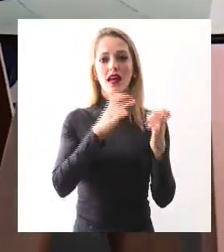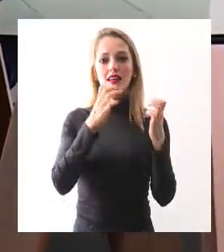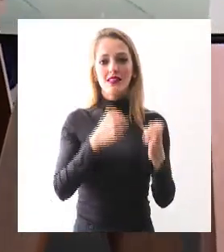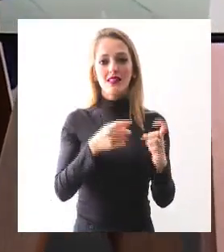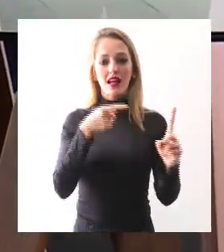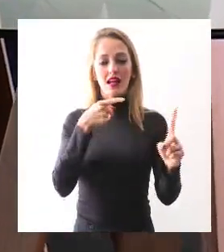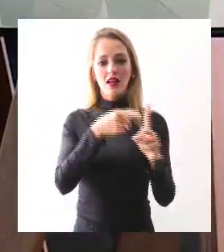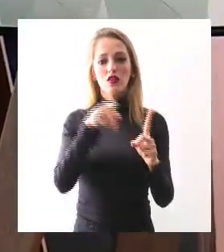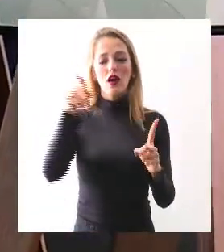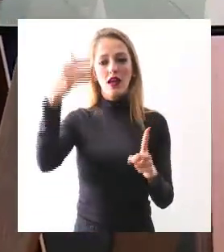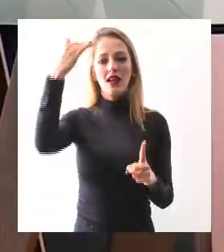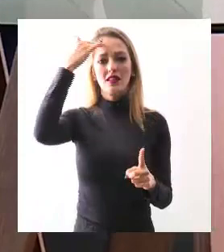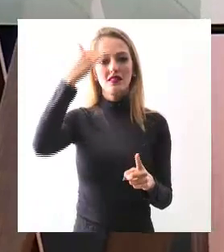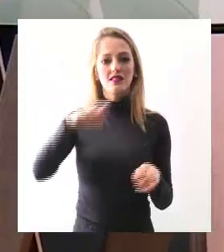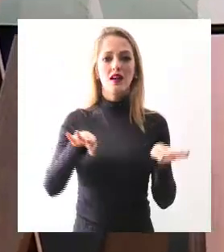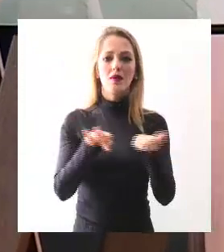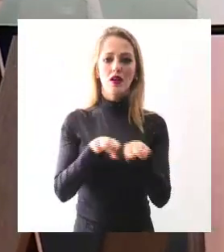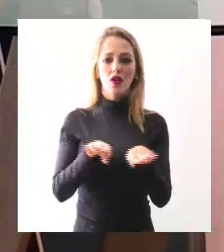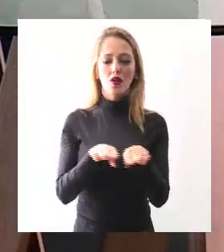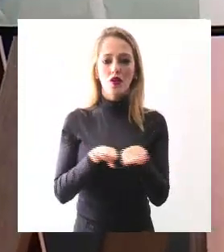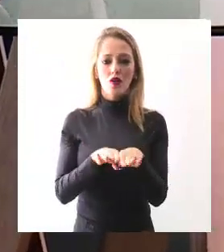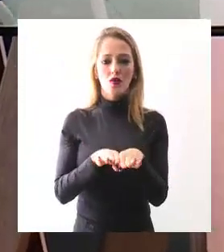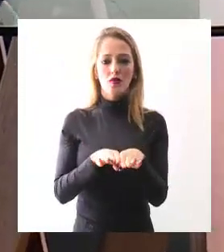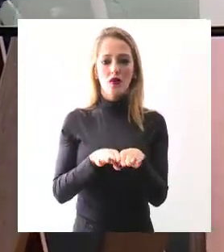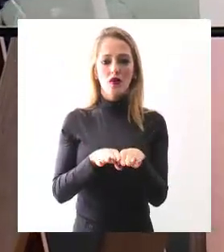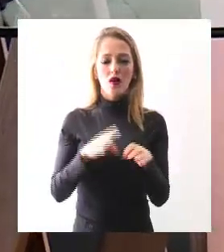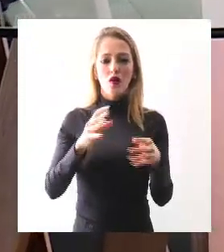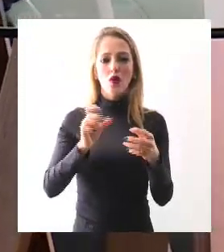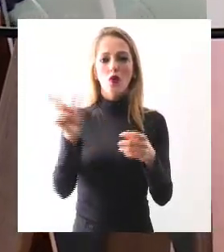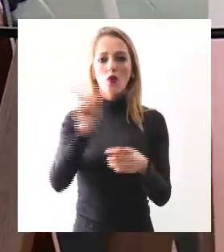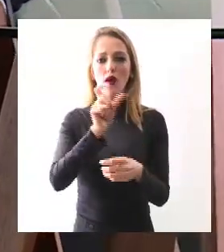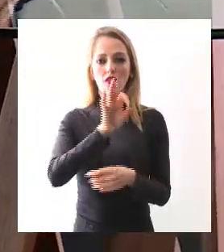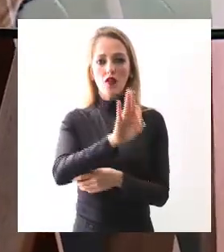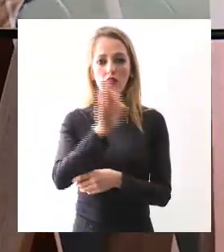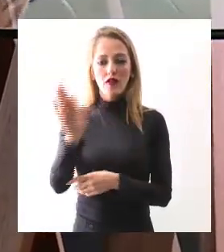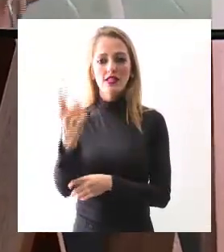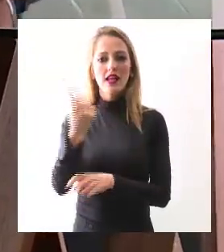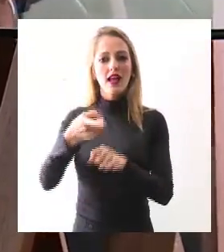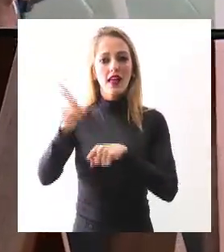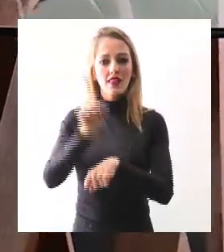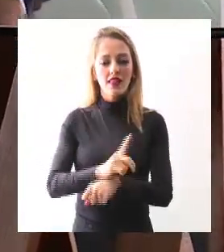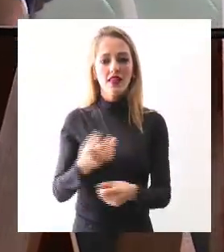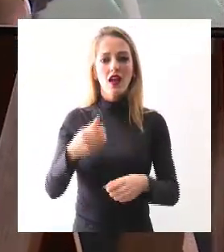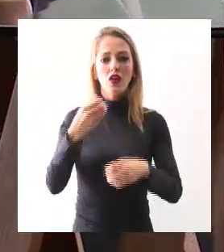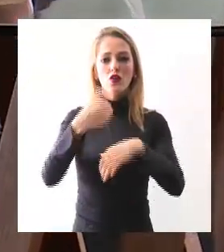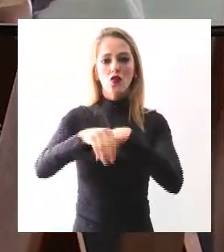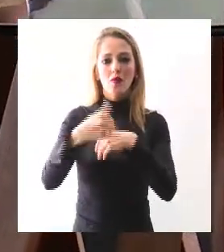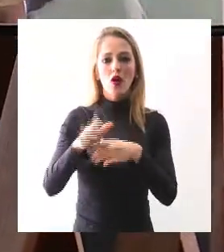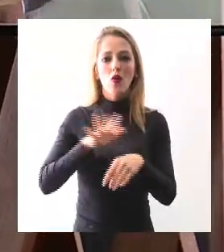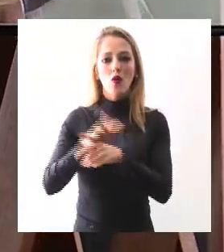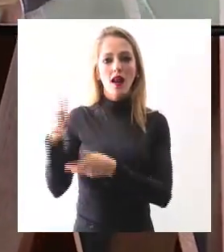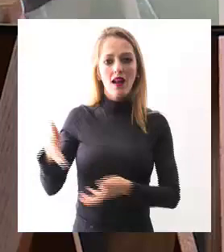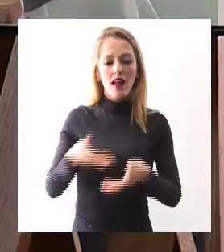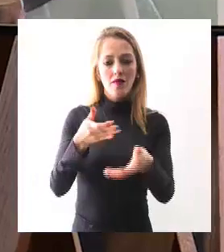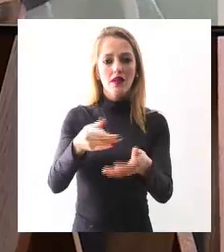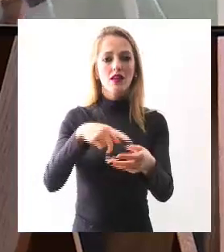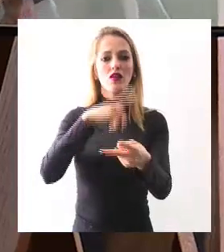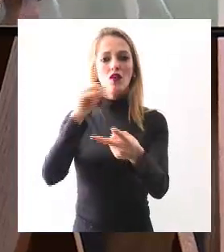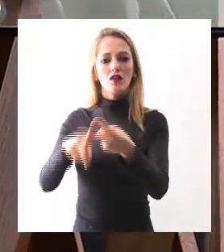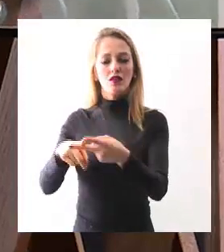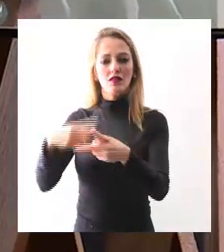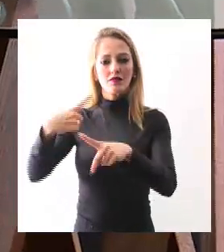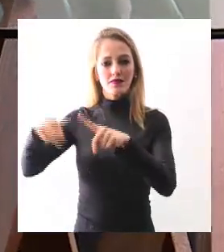pero él tiene mucha claridad en la implicación, los tiempos, fechas, número de rutas troncales y número de rutas alimentadoras.